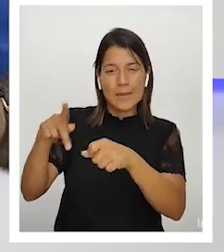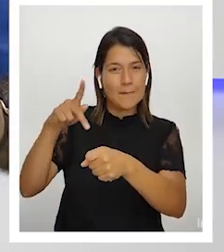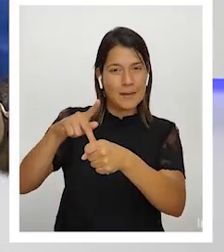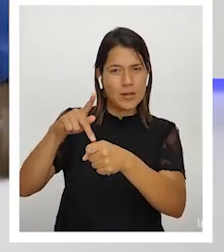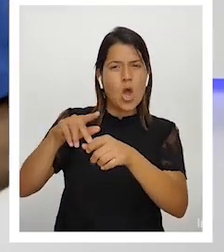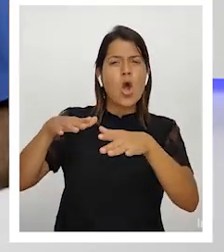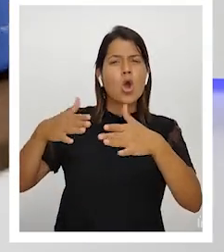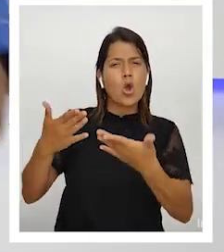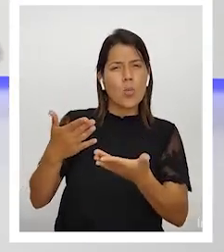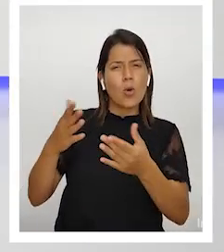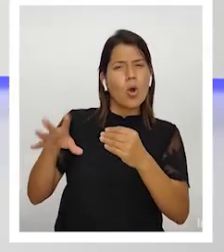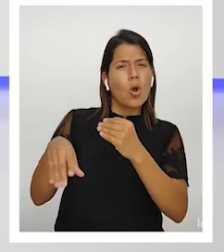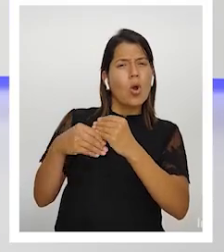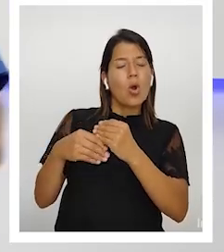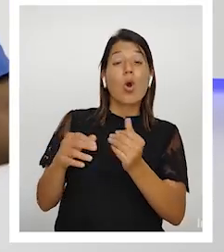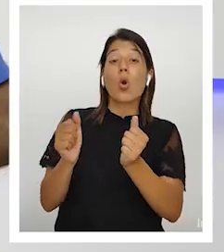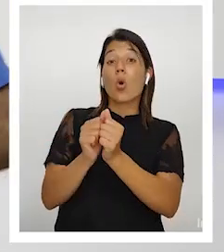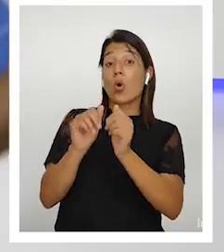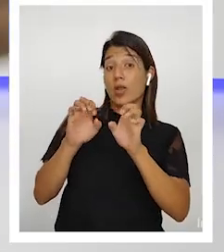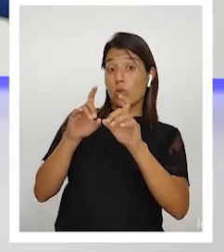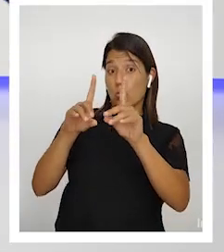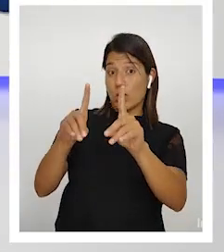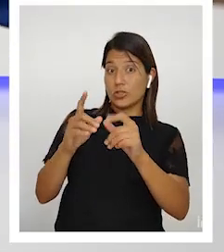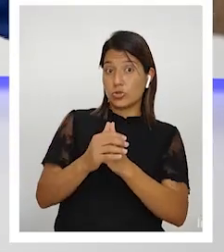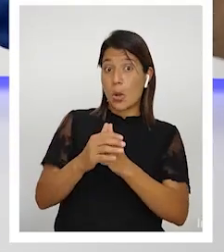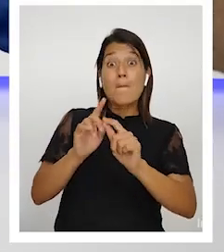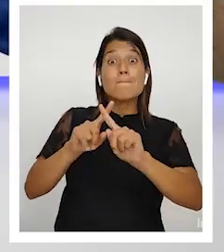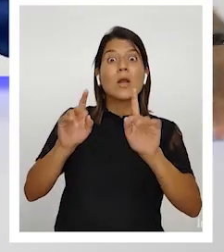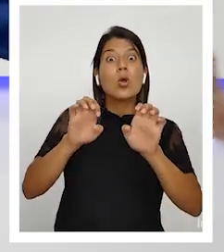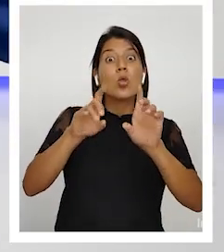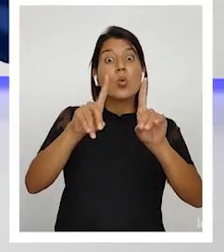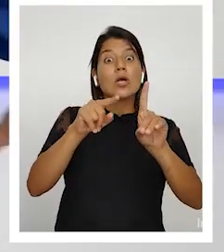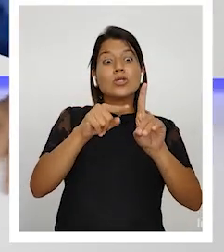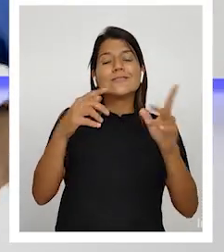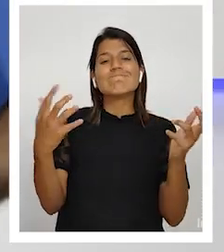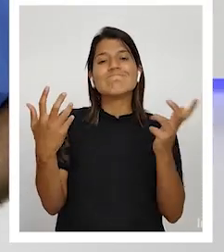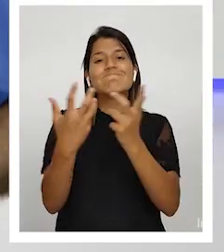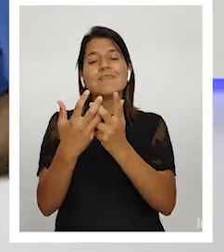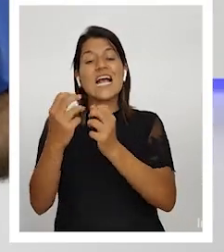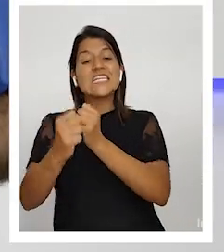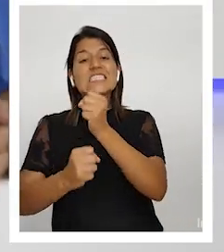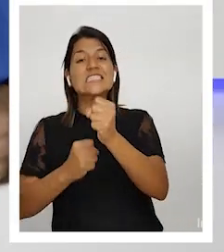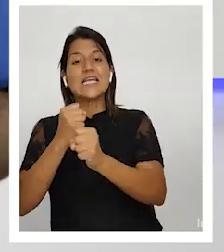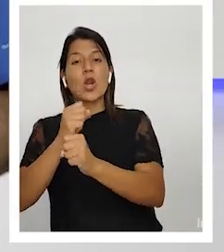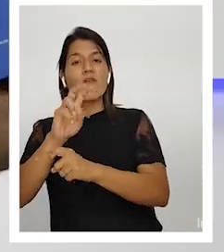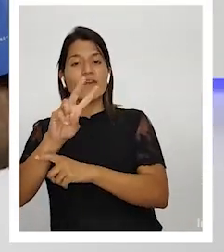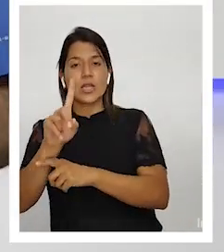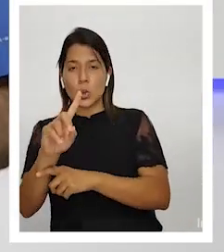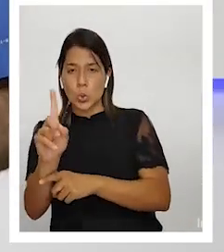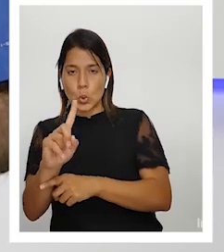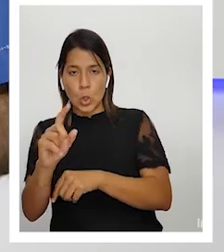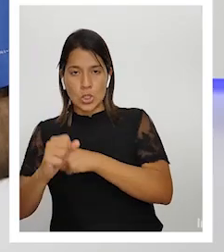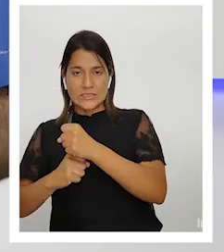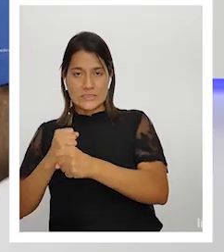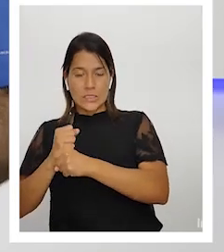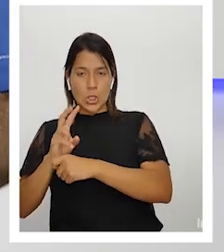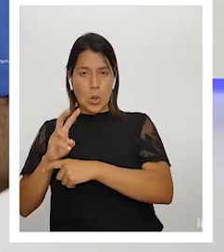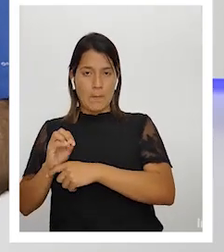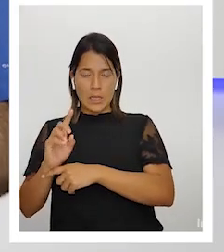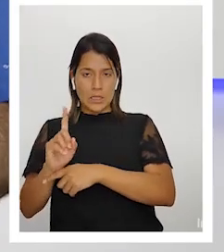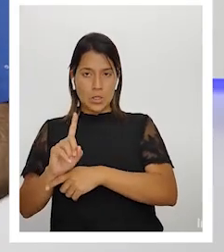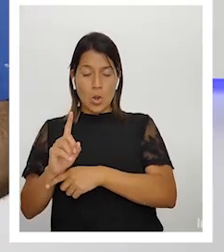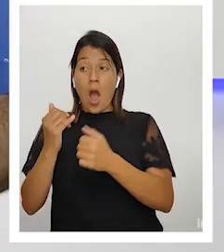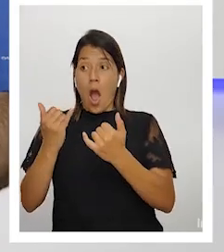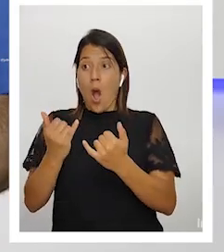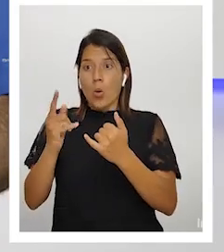pero educación para el siglo XXI no para el siglo XX ahora hay que darles a los muchachos